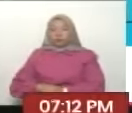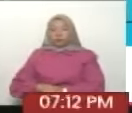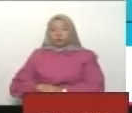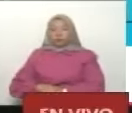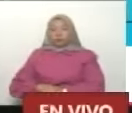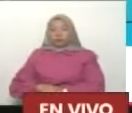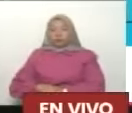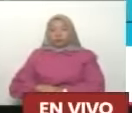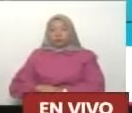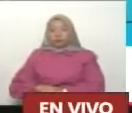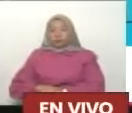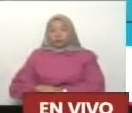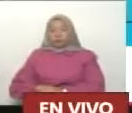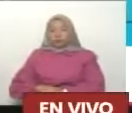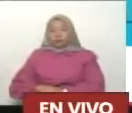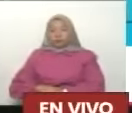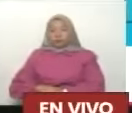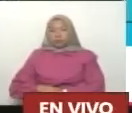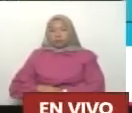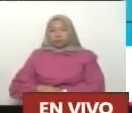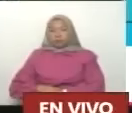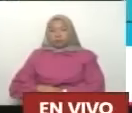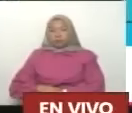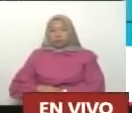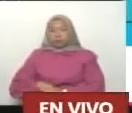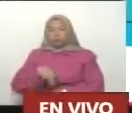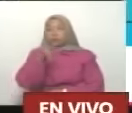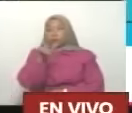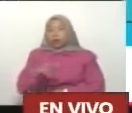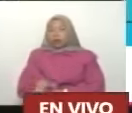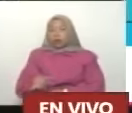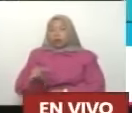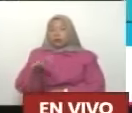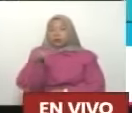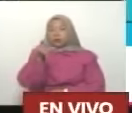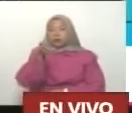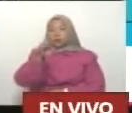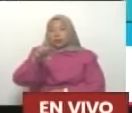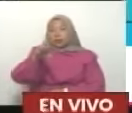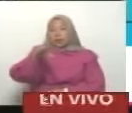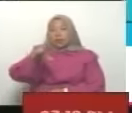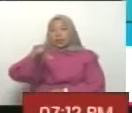esos restos los descubrió el gran general Eloy Alfaro